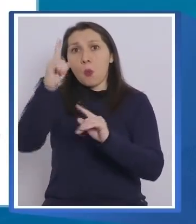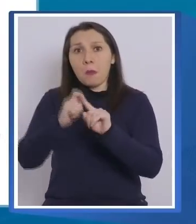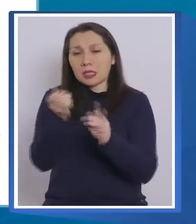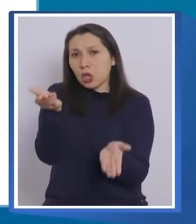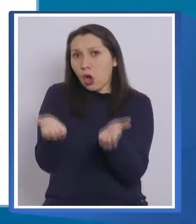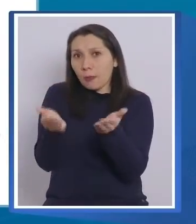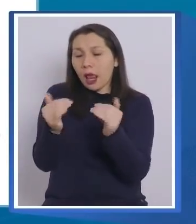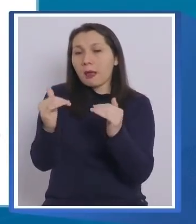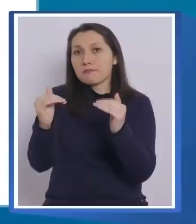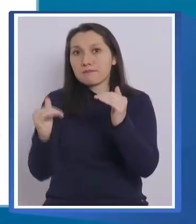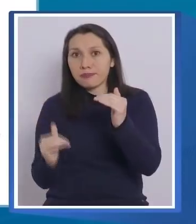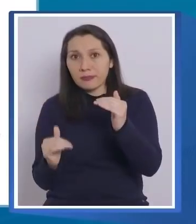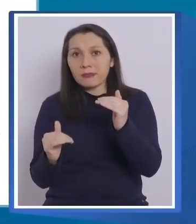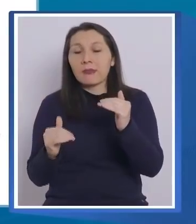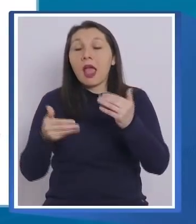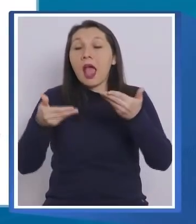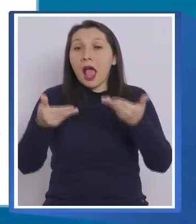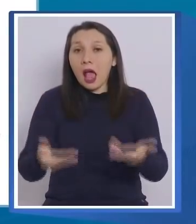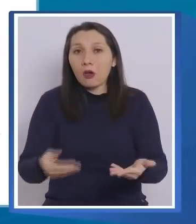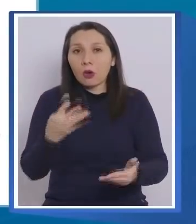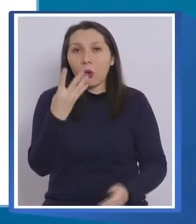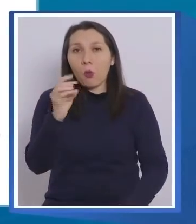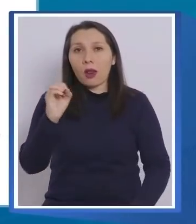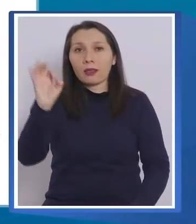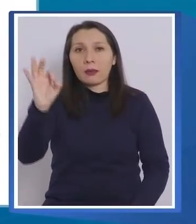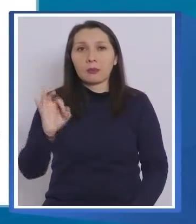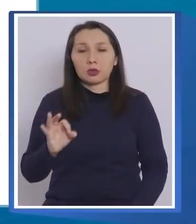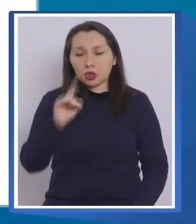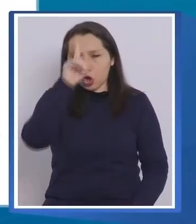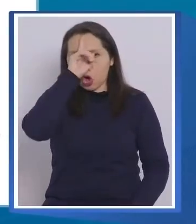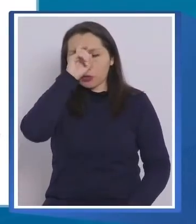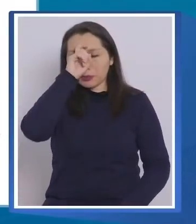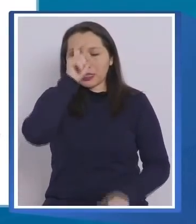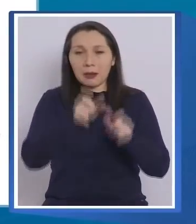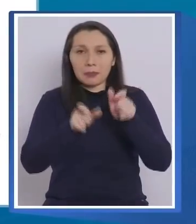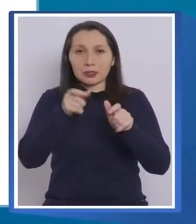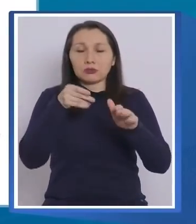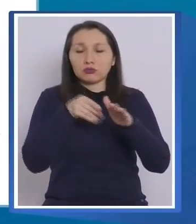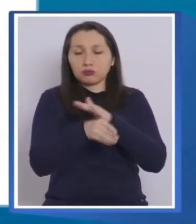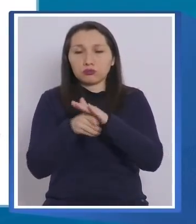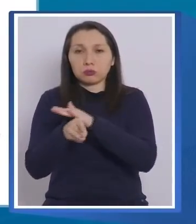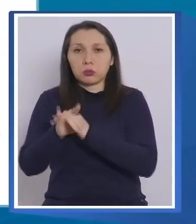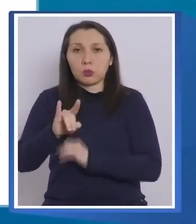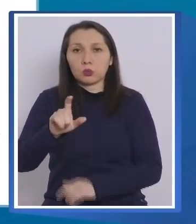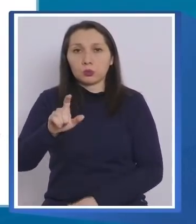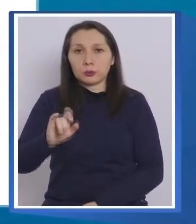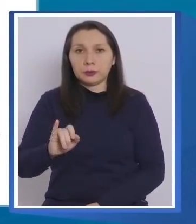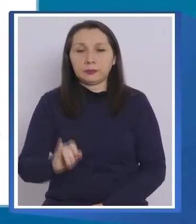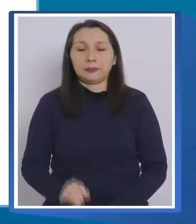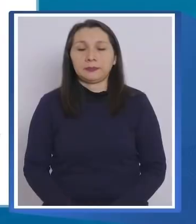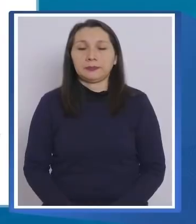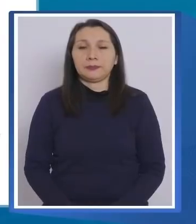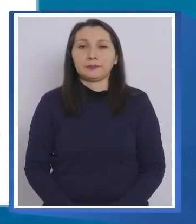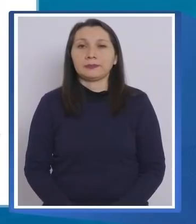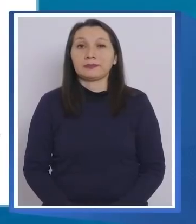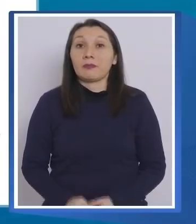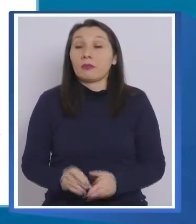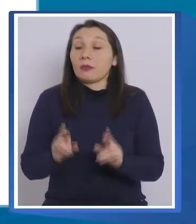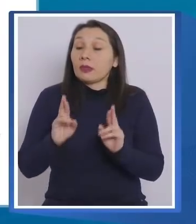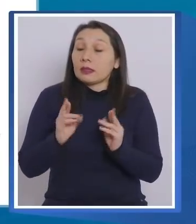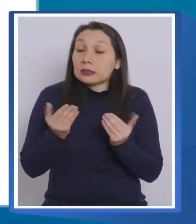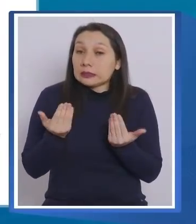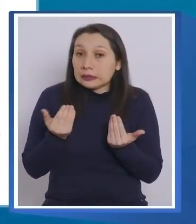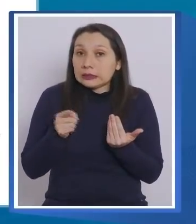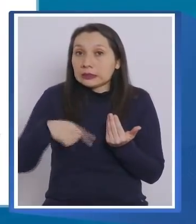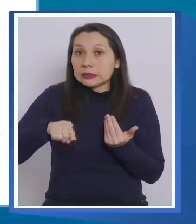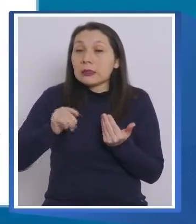y representa hoy día solo el 40% de los hospitalizados en las unidades de cuidado intensivo. Esperamos que esta